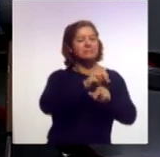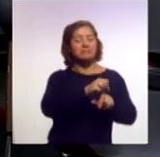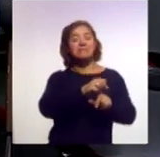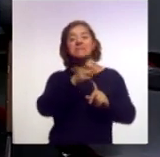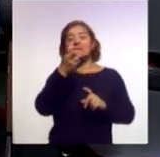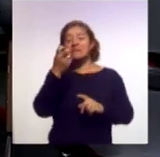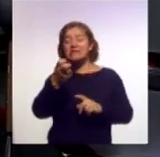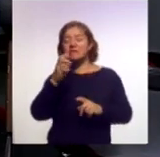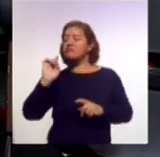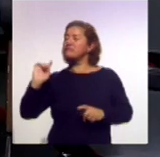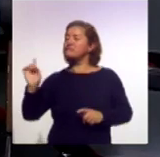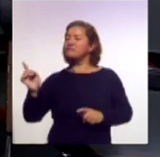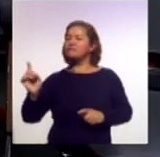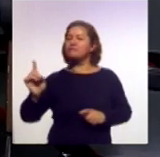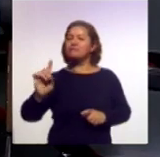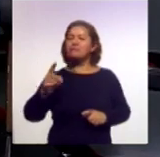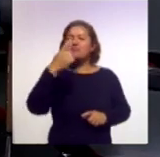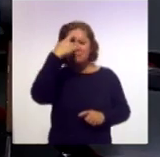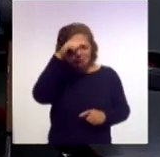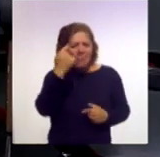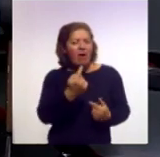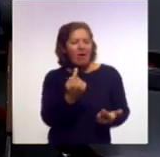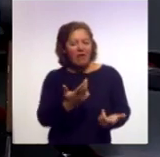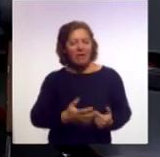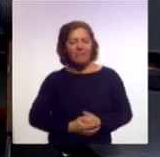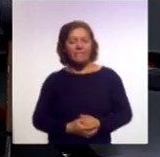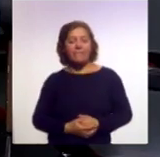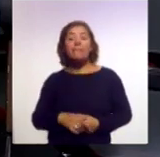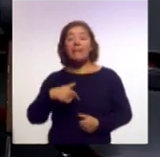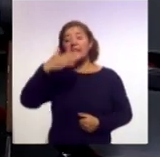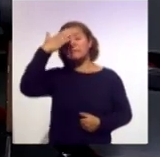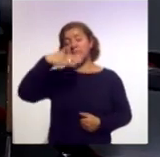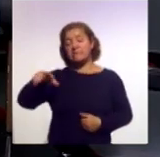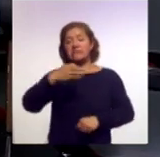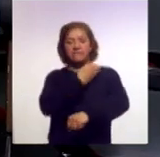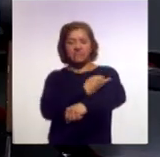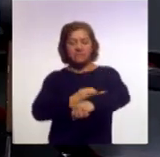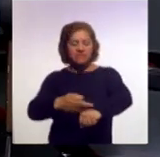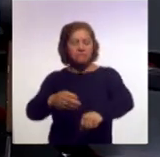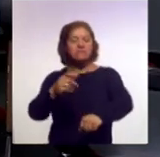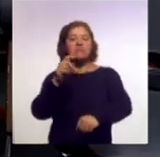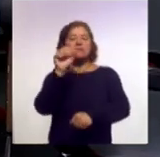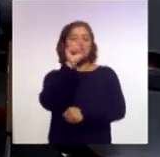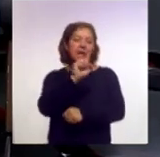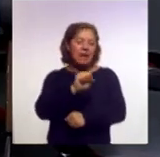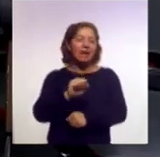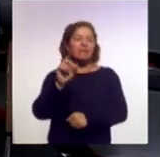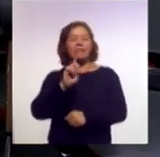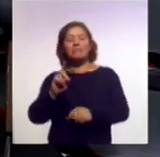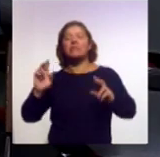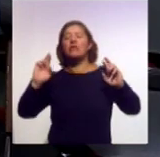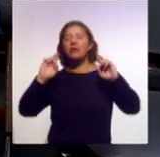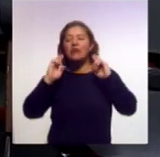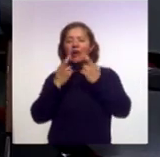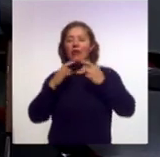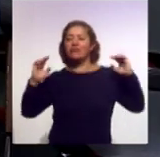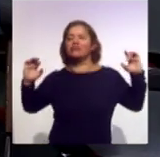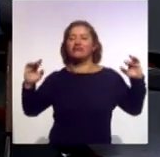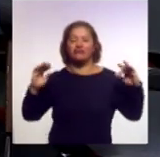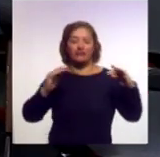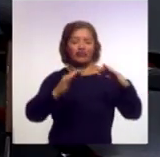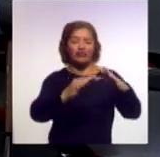recorridos, bueno, sabemos que las familias cada fin de semana se reúnen, el zoológico de Tlaxcala es un